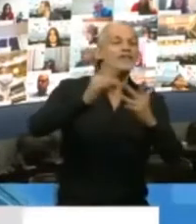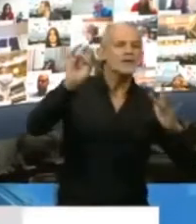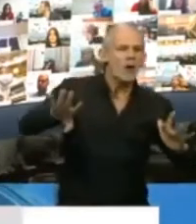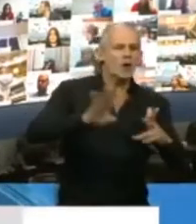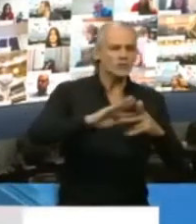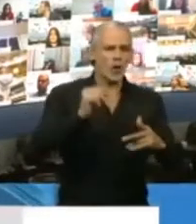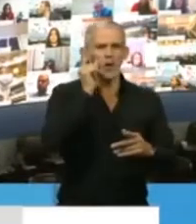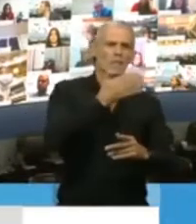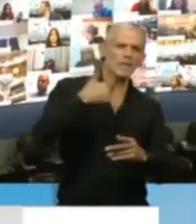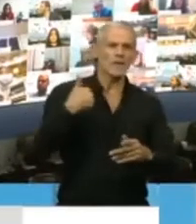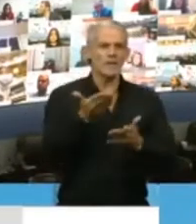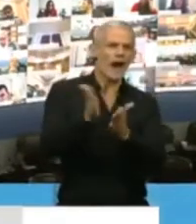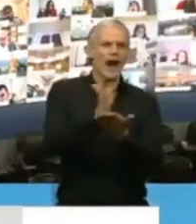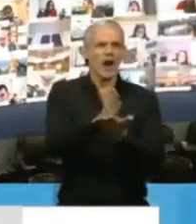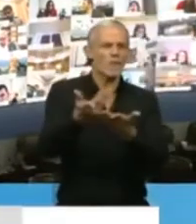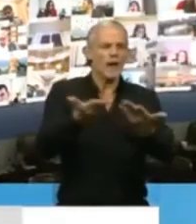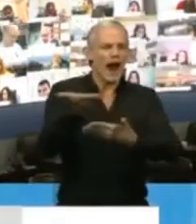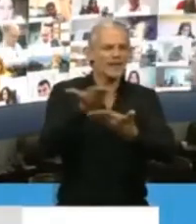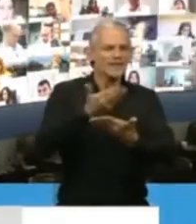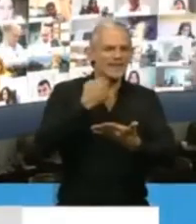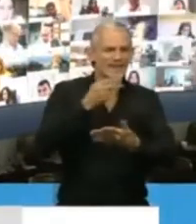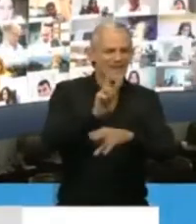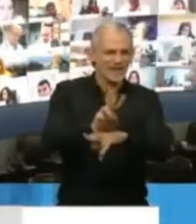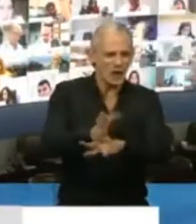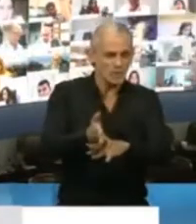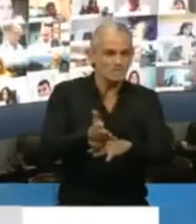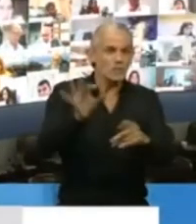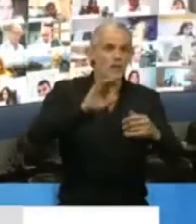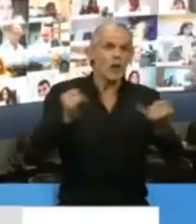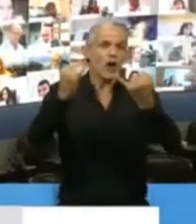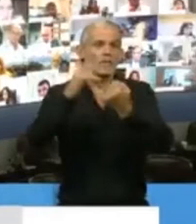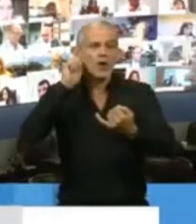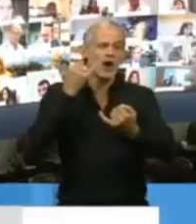potestad compartida en el gobierno de Alfonsín, la del matrimonio igualitario.